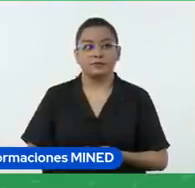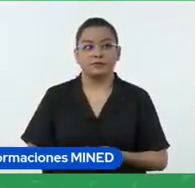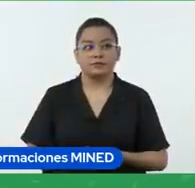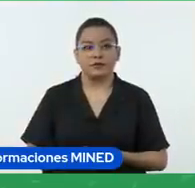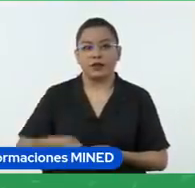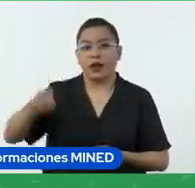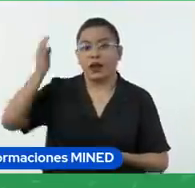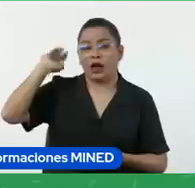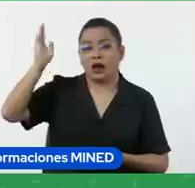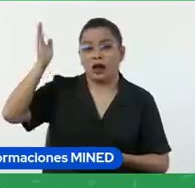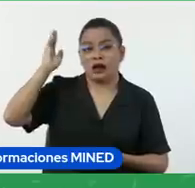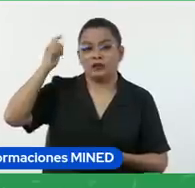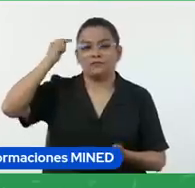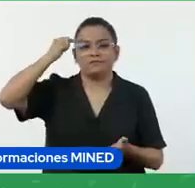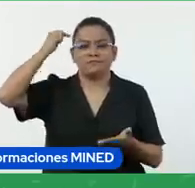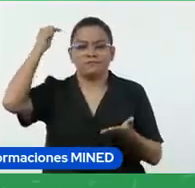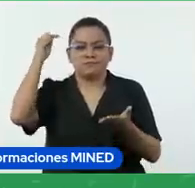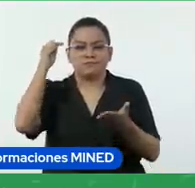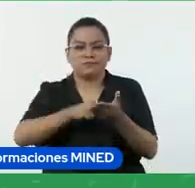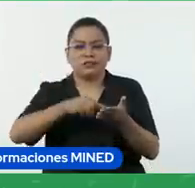Exposiciones, examen al terminar.